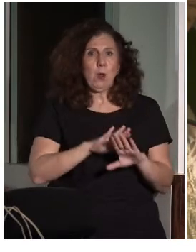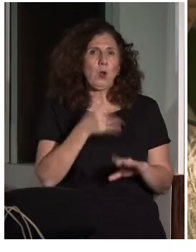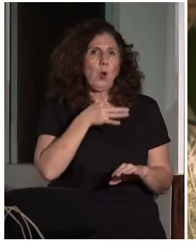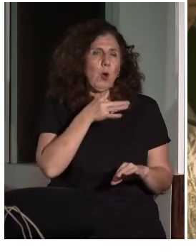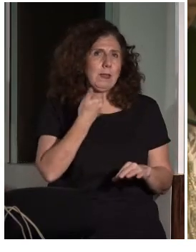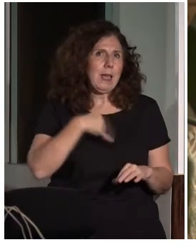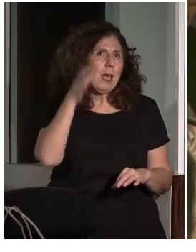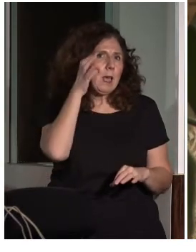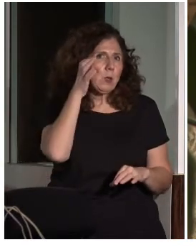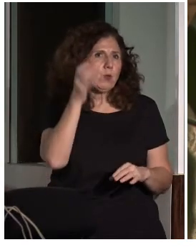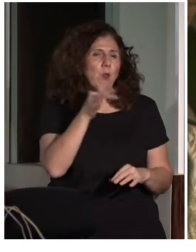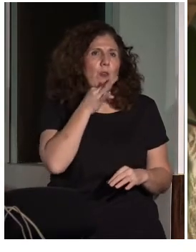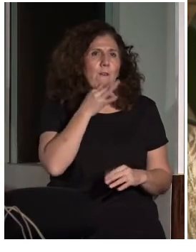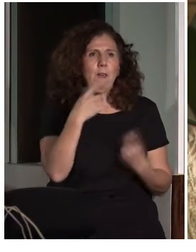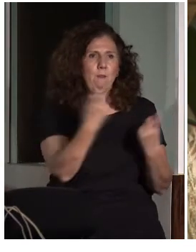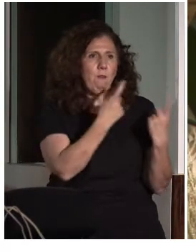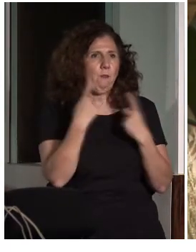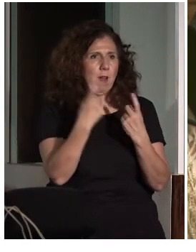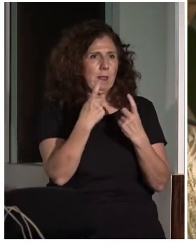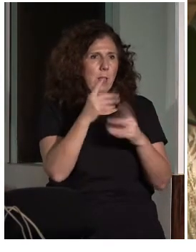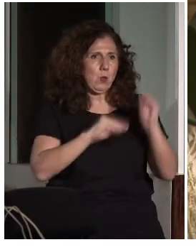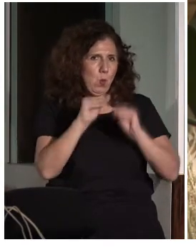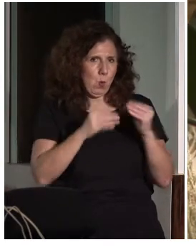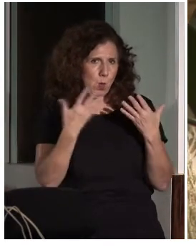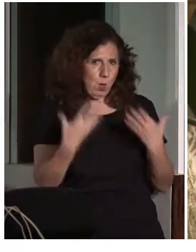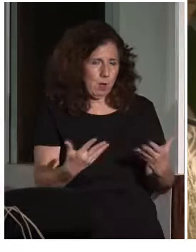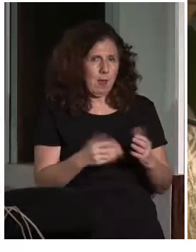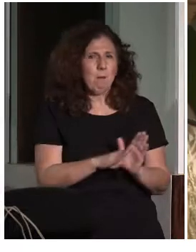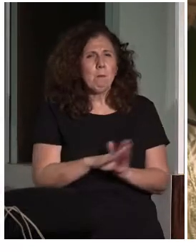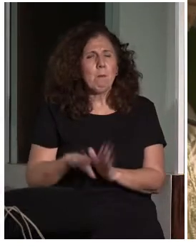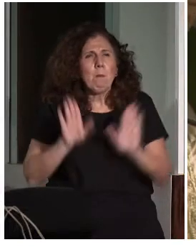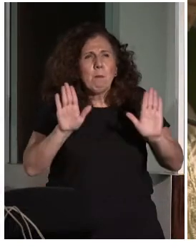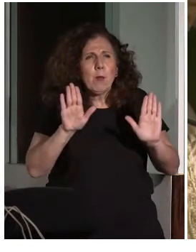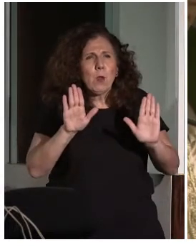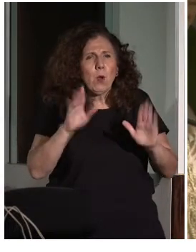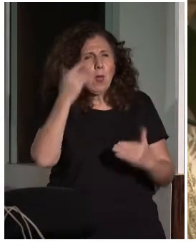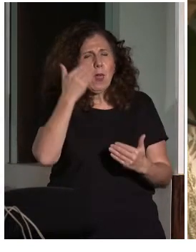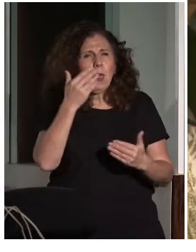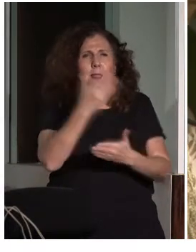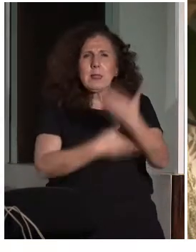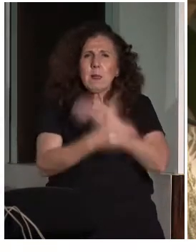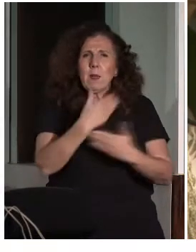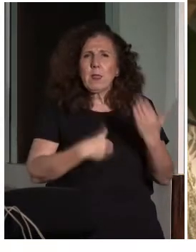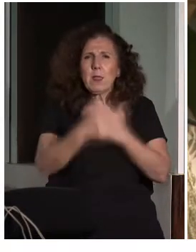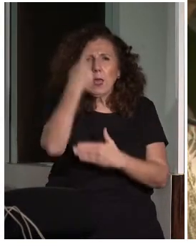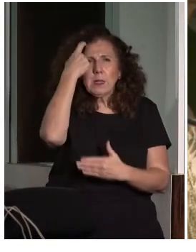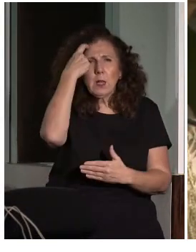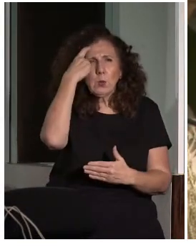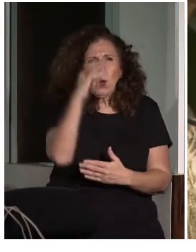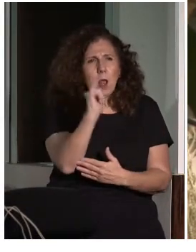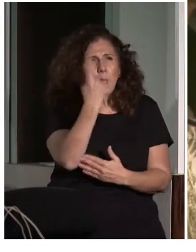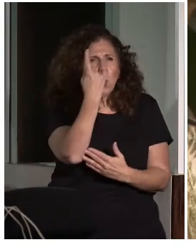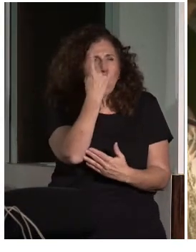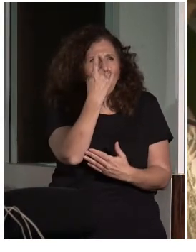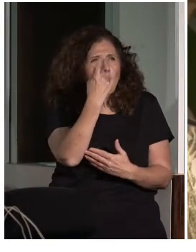muchas cuestiones por solucionar. Pero en discapacidad intelectual hay un gran desconocimiento. Hay un gran desconocimiento